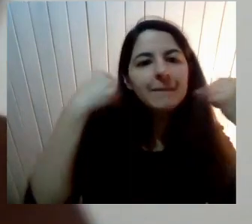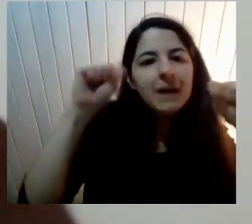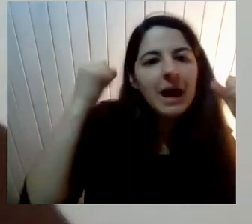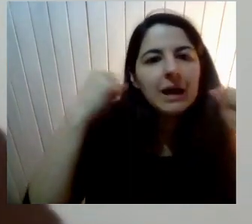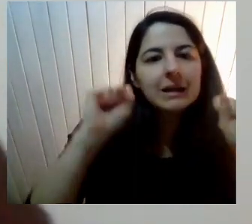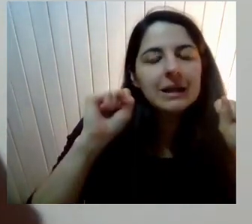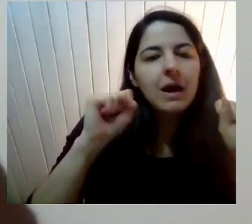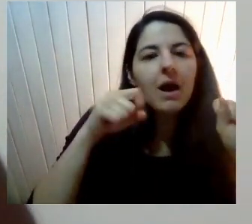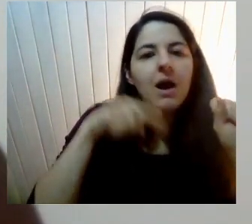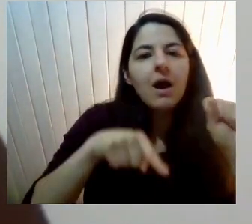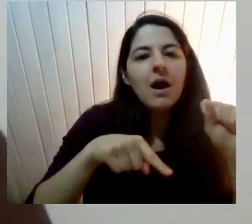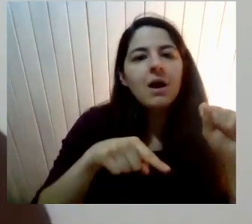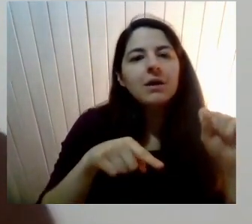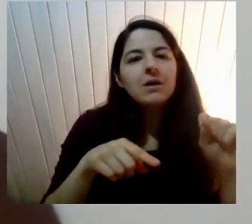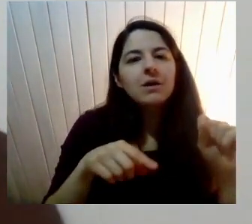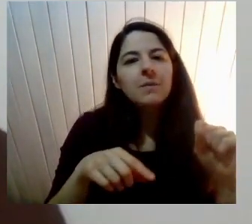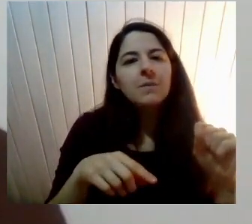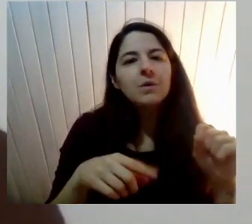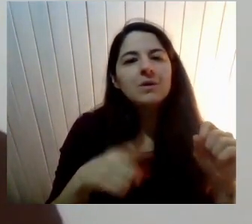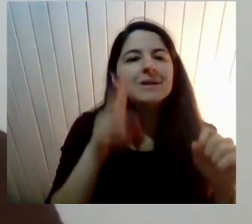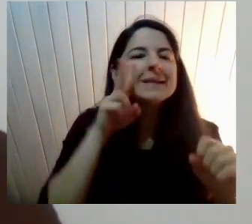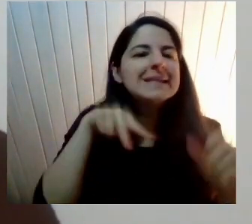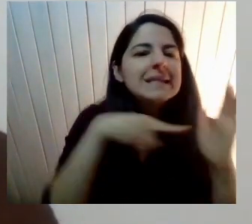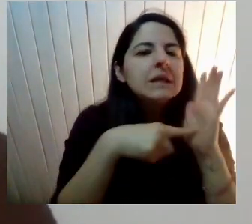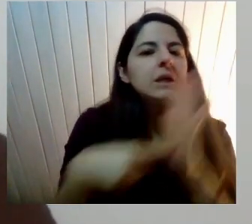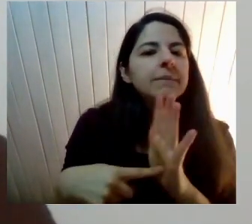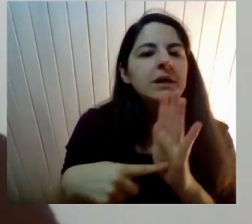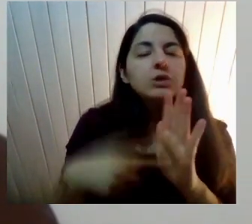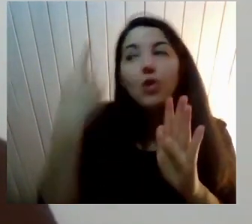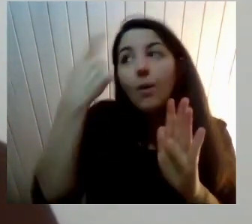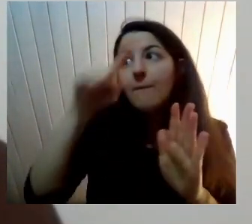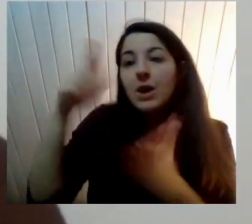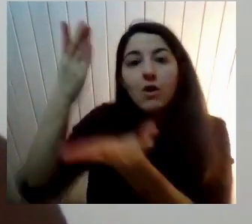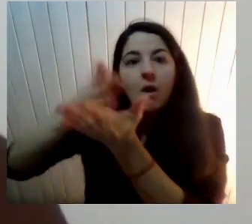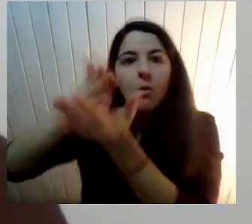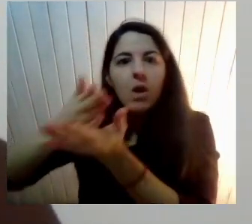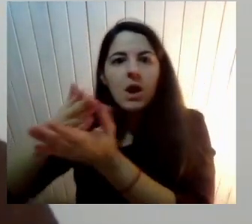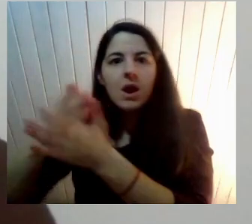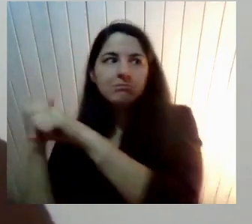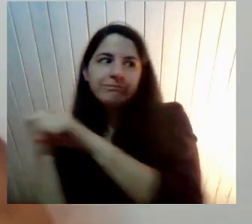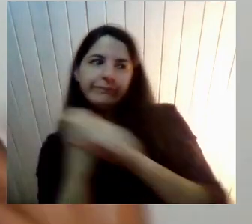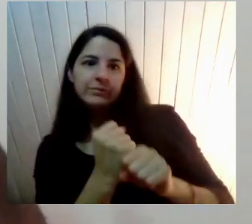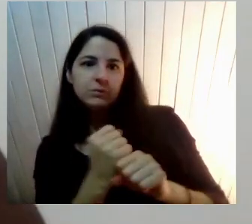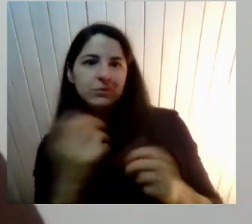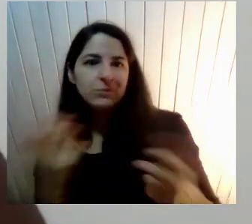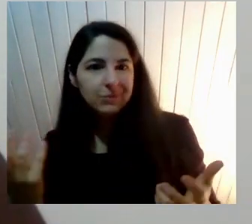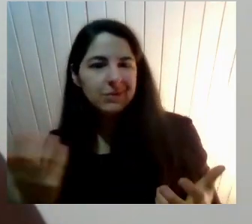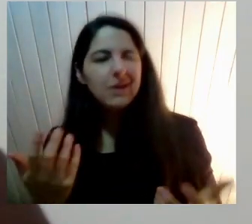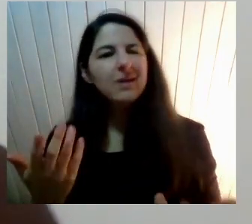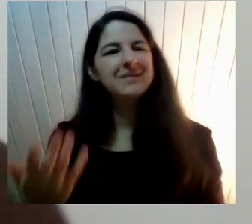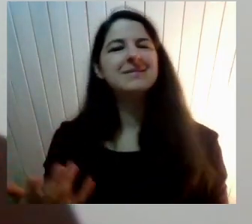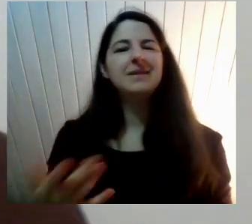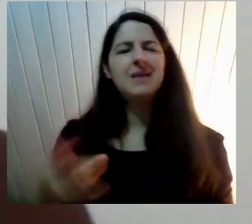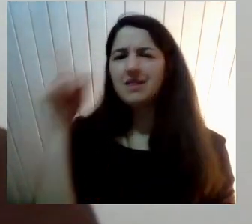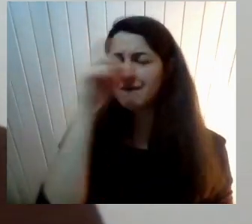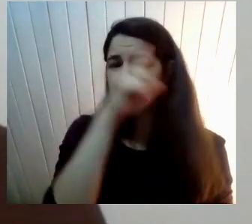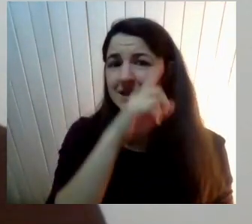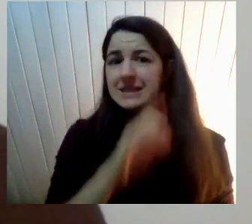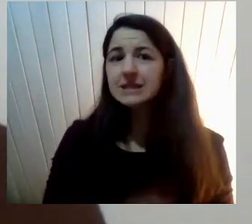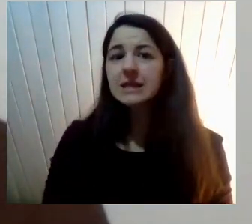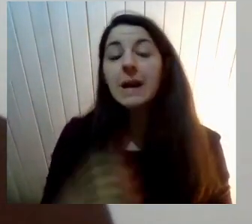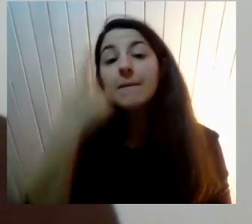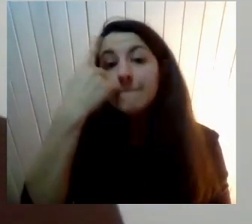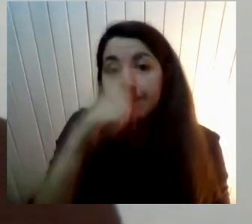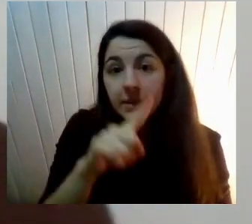Haciendo todo lo contrario Como solidificando Esos estereotipos Violentando a los estudiantes Entonces complejo Pero sin lugar a